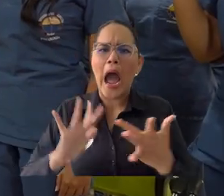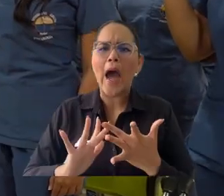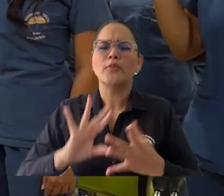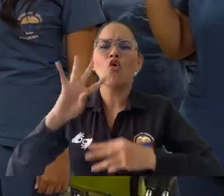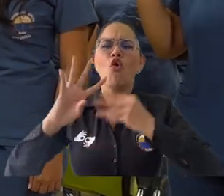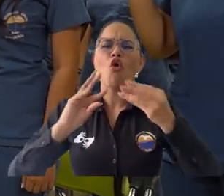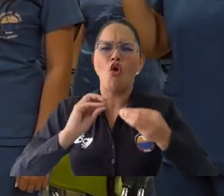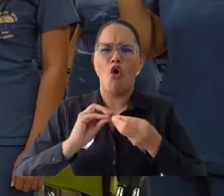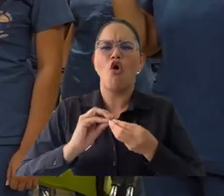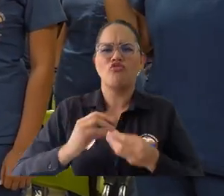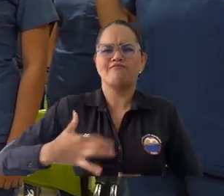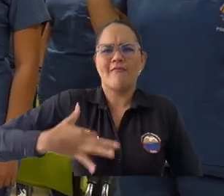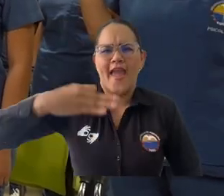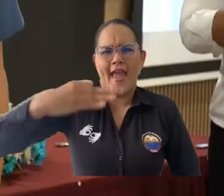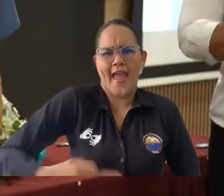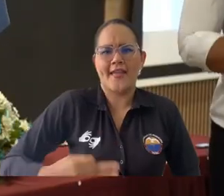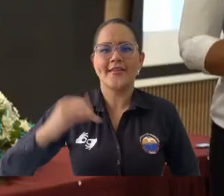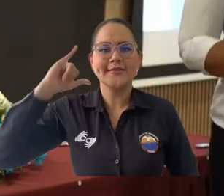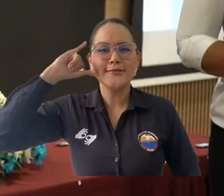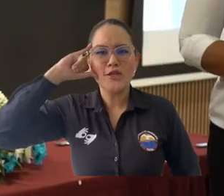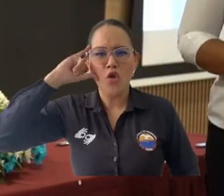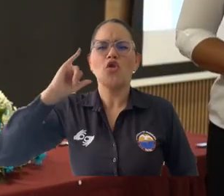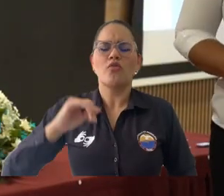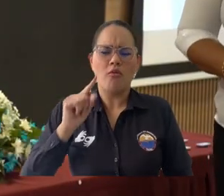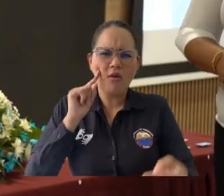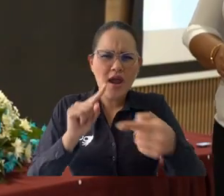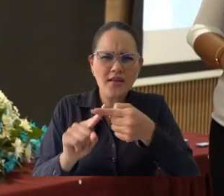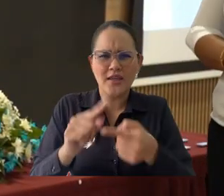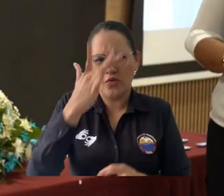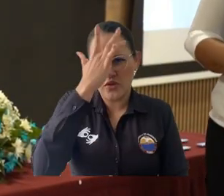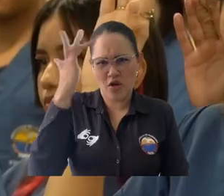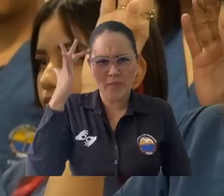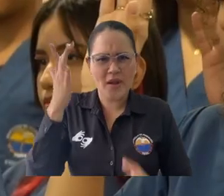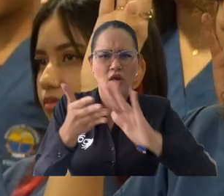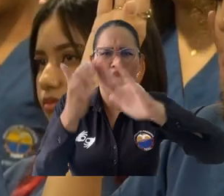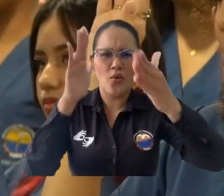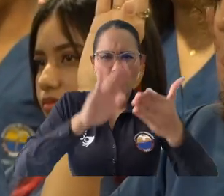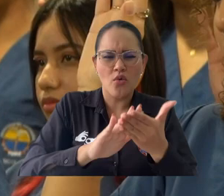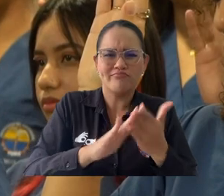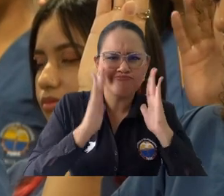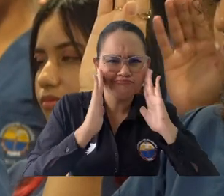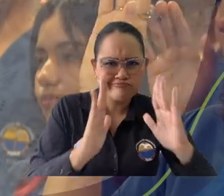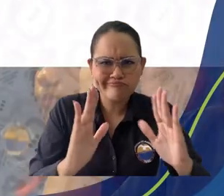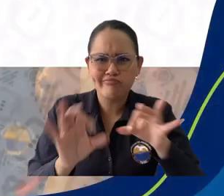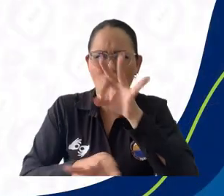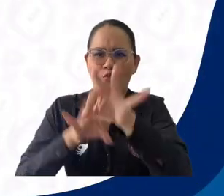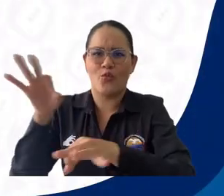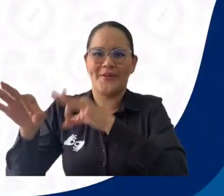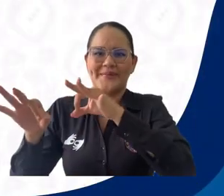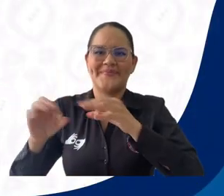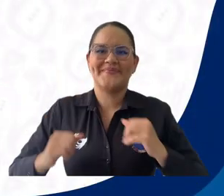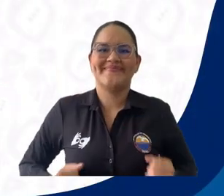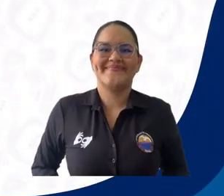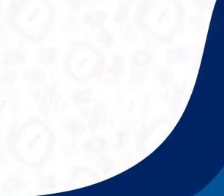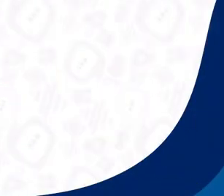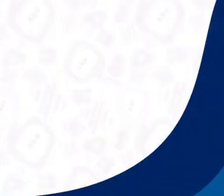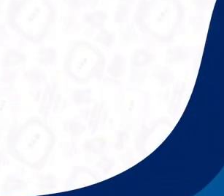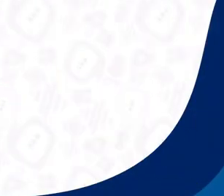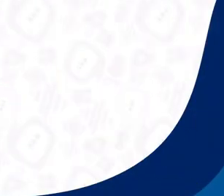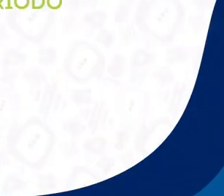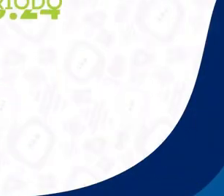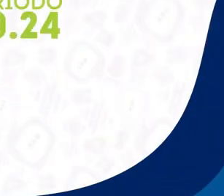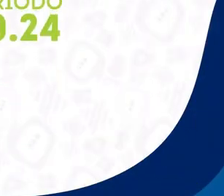Deontológico y Bioético del Psicólogo para cuidar la salud mental de las comunidades de forma humanizada. Aún más